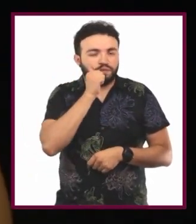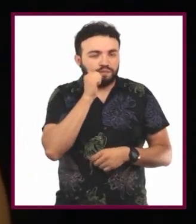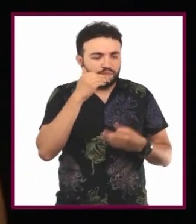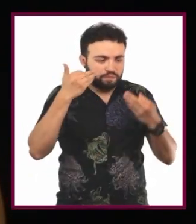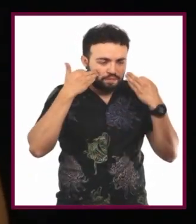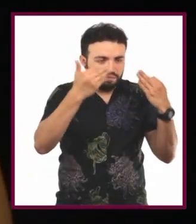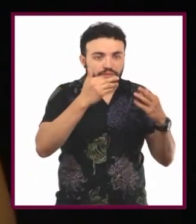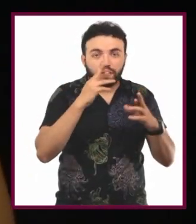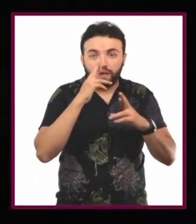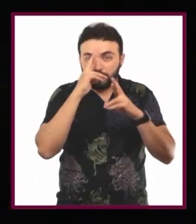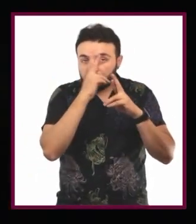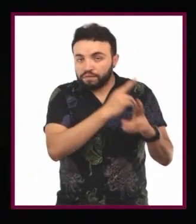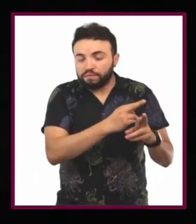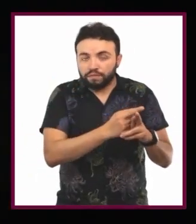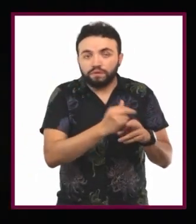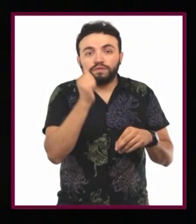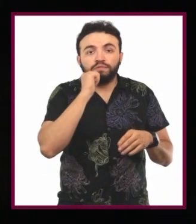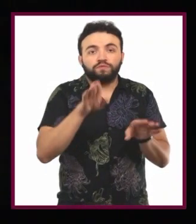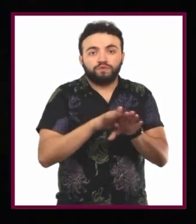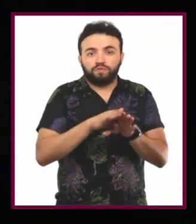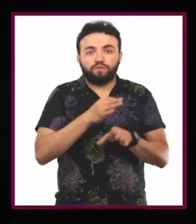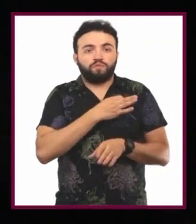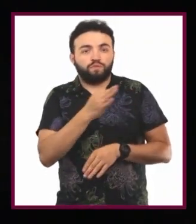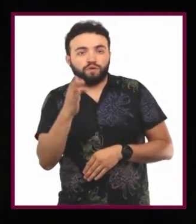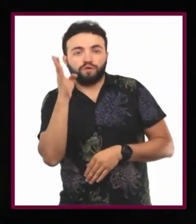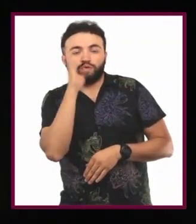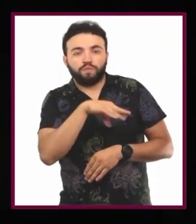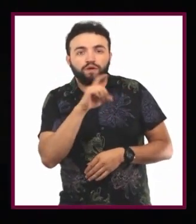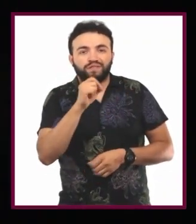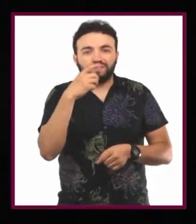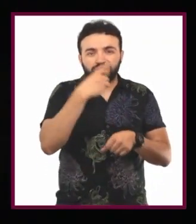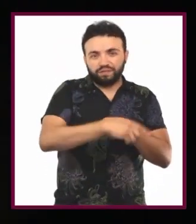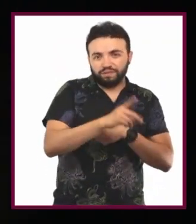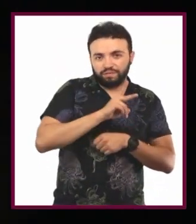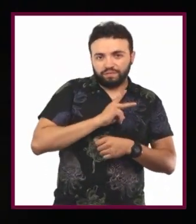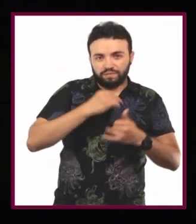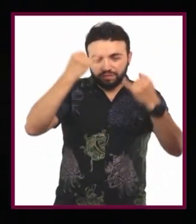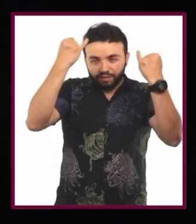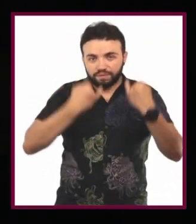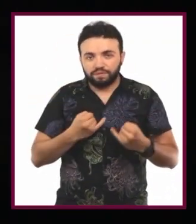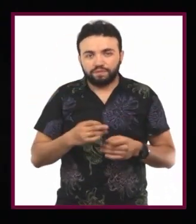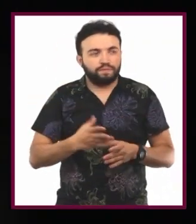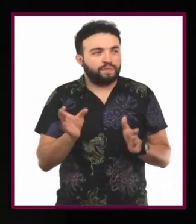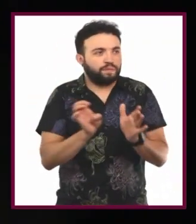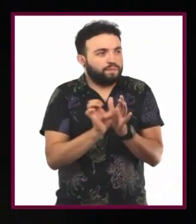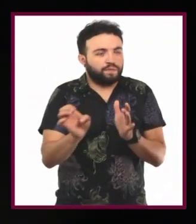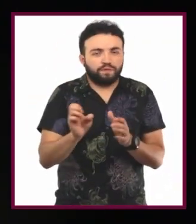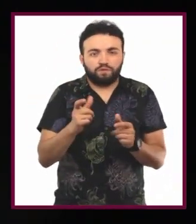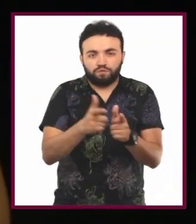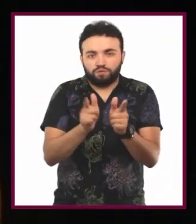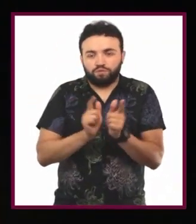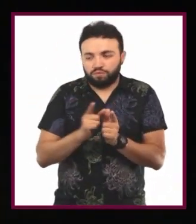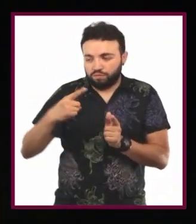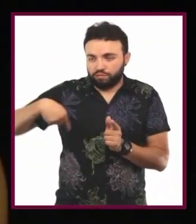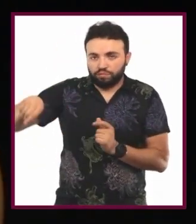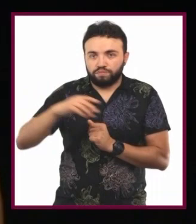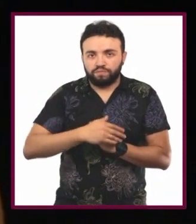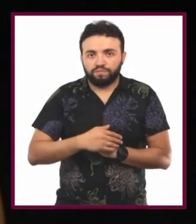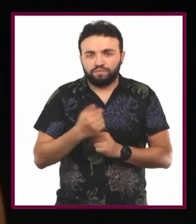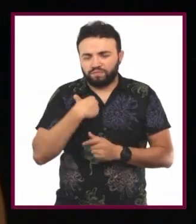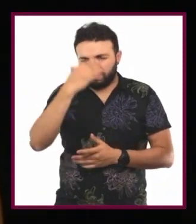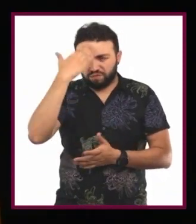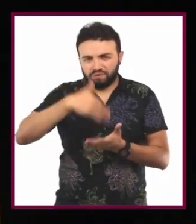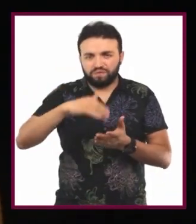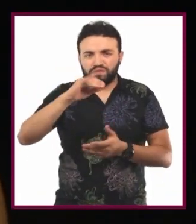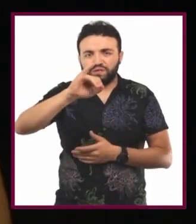mostrar respeto, ver lo bueno y lo malo de lo que nos afecta tanto como individuos, como en el grupo en sí. Por ejemplo, yo sé